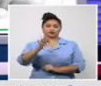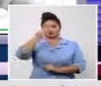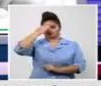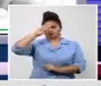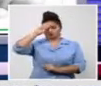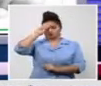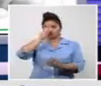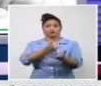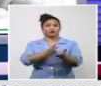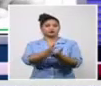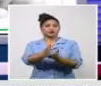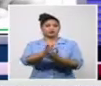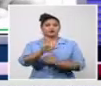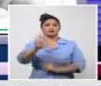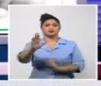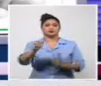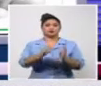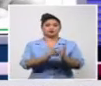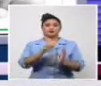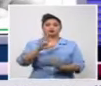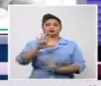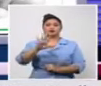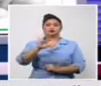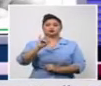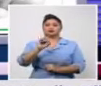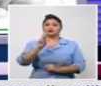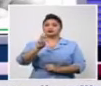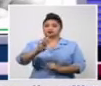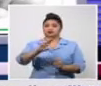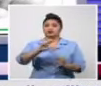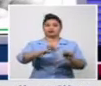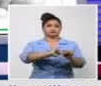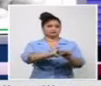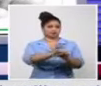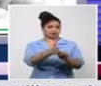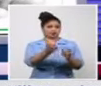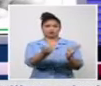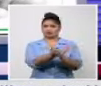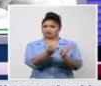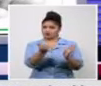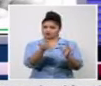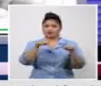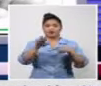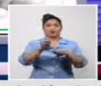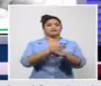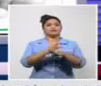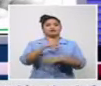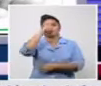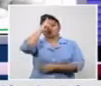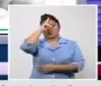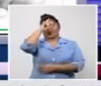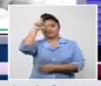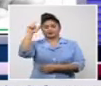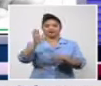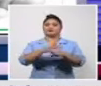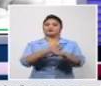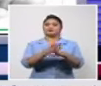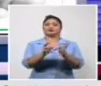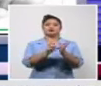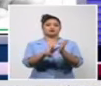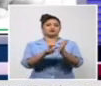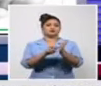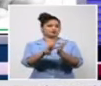.563 pacientes diagnosticados hoy en los hospitales con la COVID-19 832